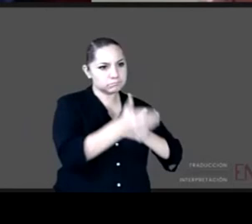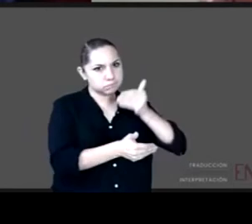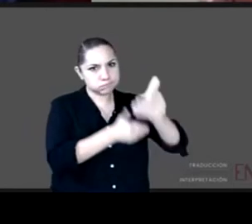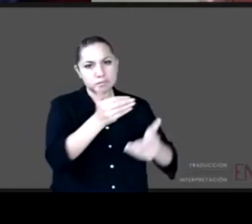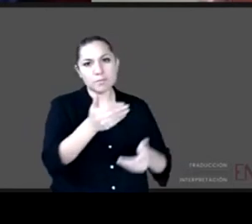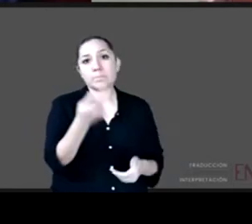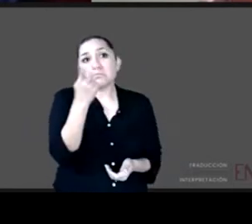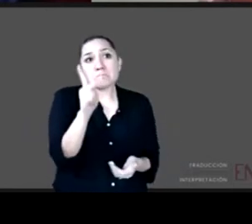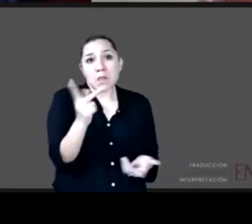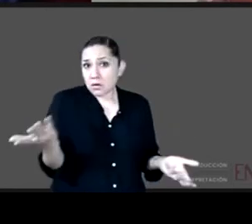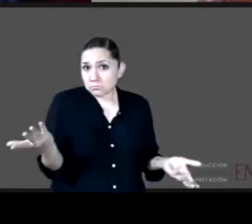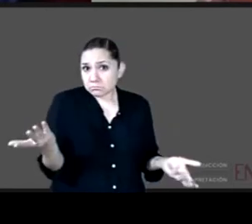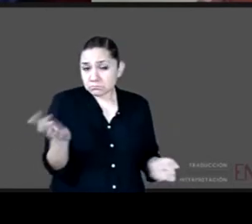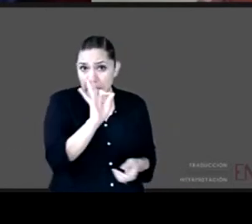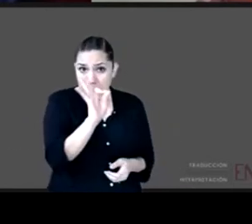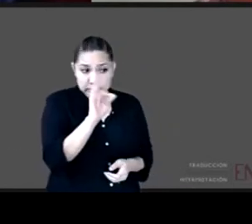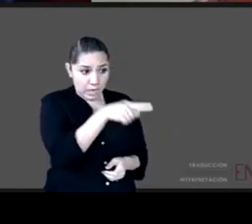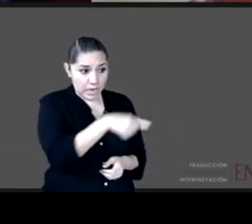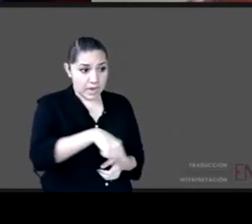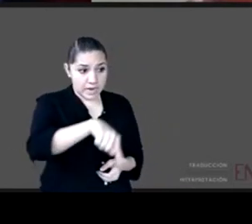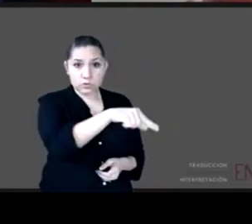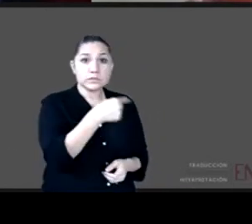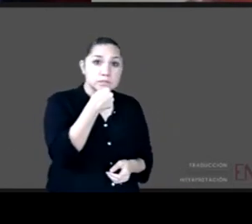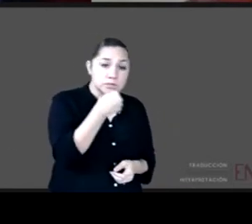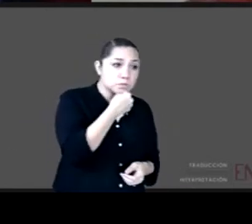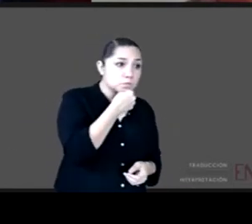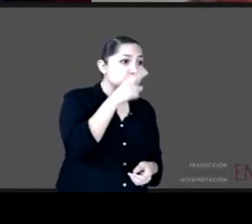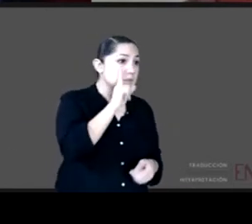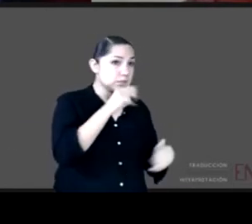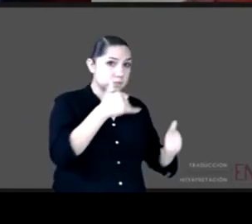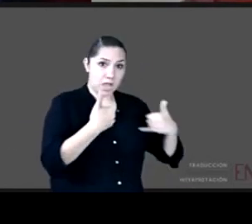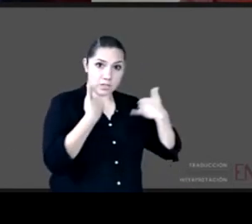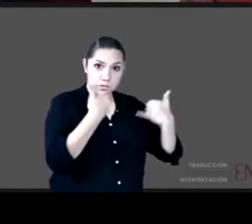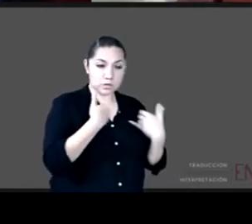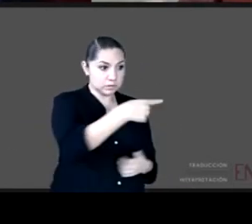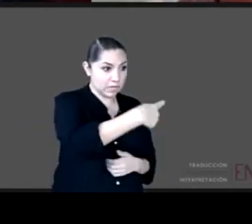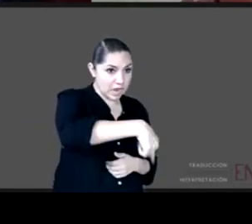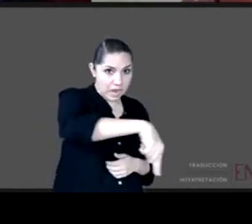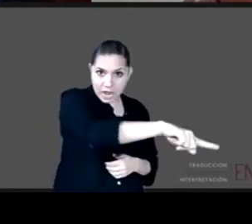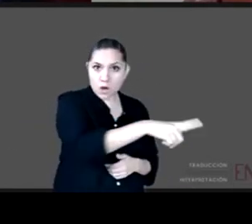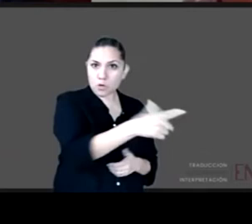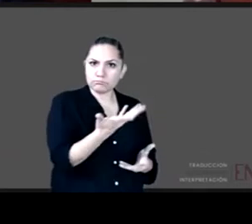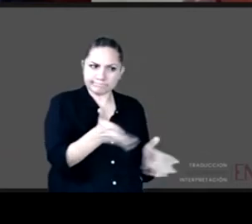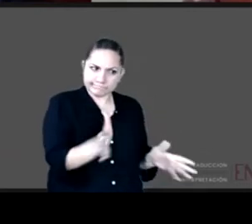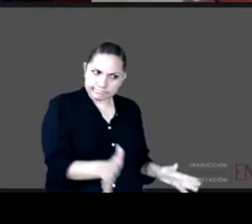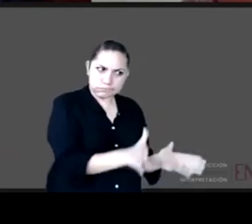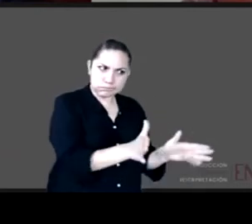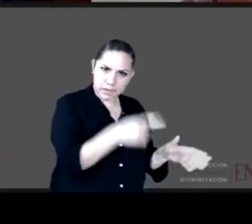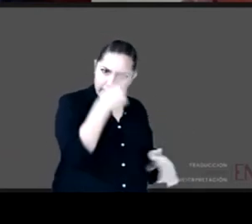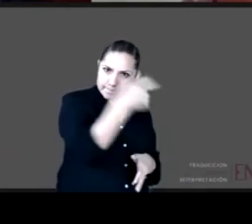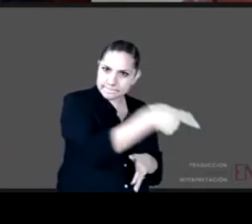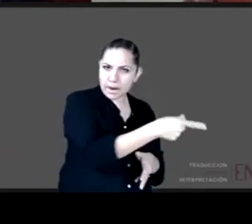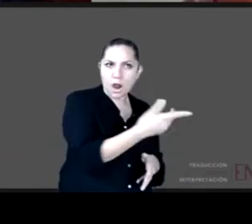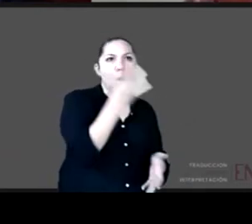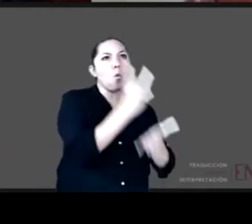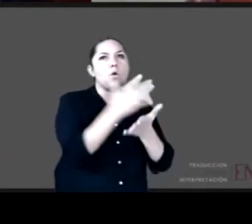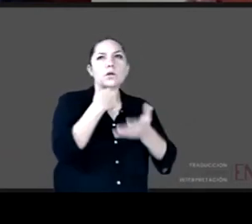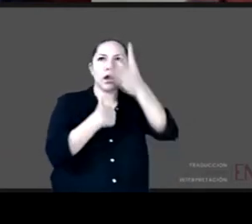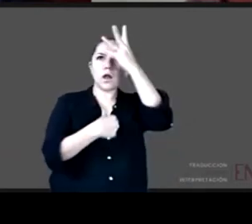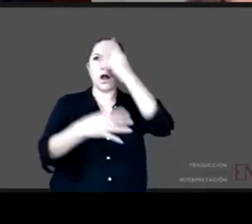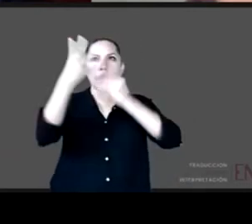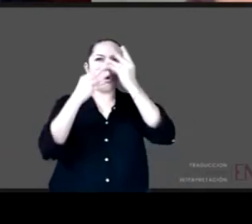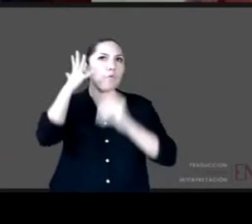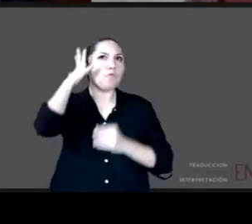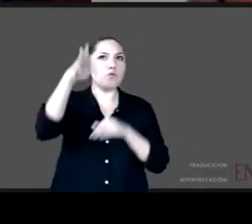niñas y adolescentes no adquieren las competencias y las capacidades no nada más técnicas pero también psicoemocionales